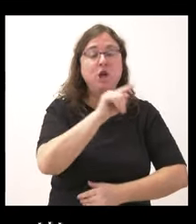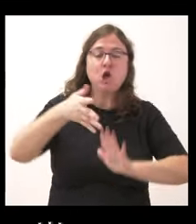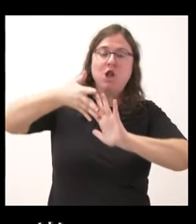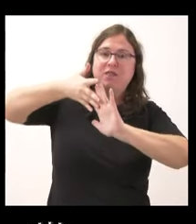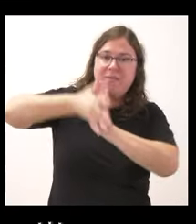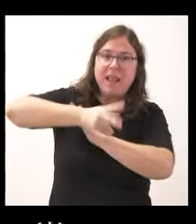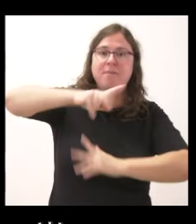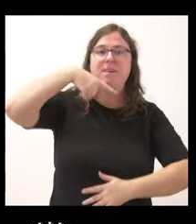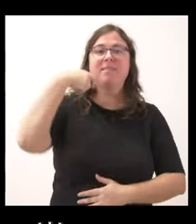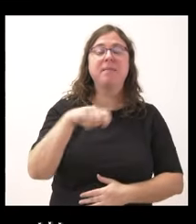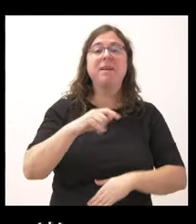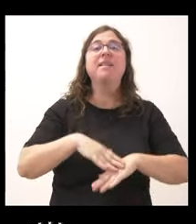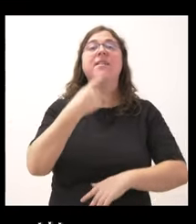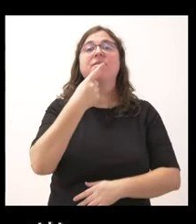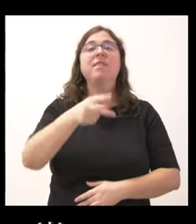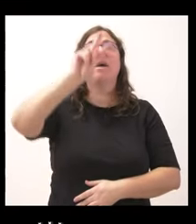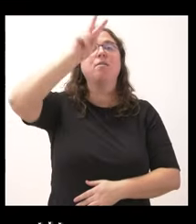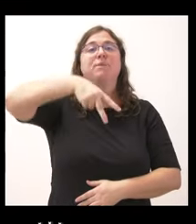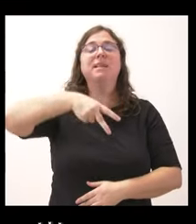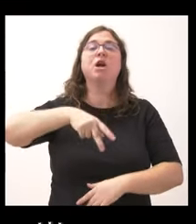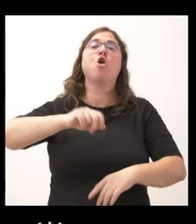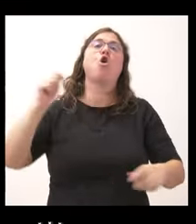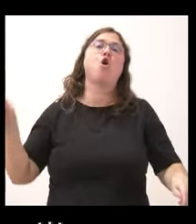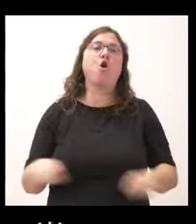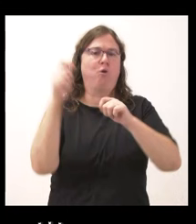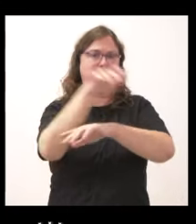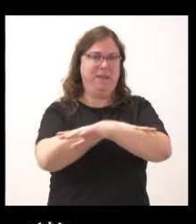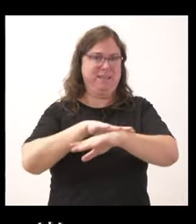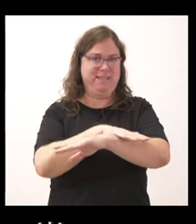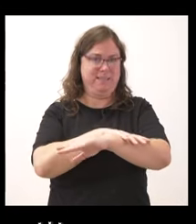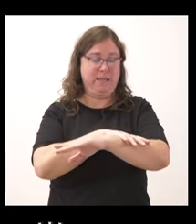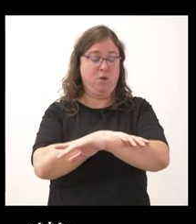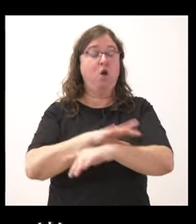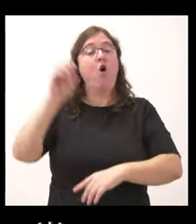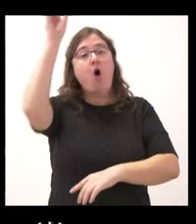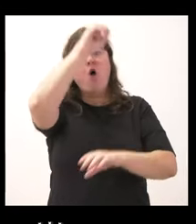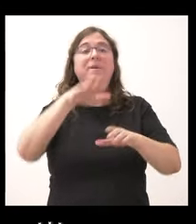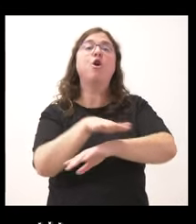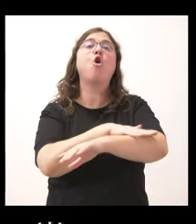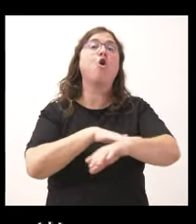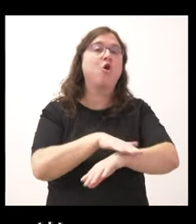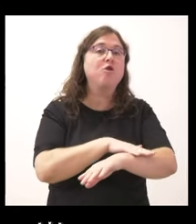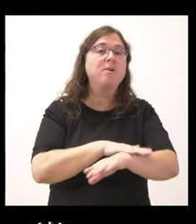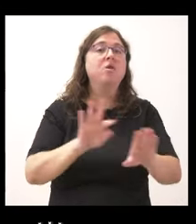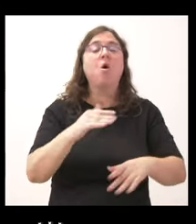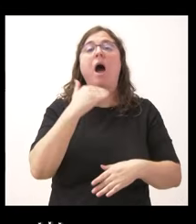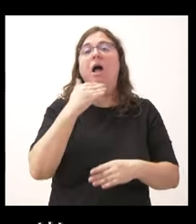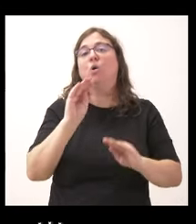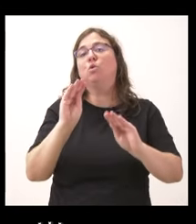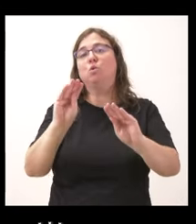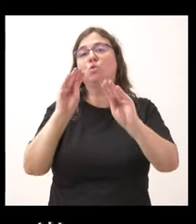vicepresidente al decir que es un golpe de Estado. Si esta es una posición de Gobierno o es algo que deja usted